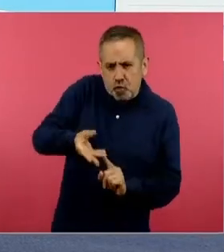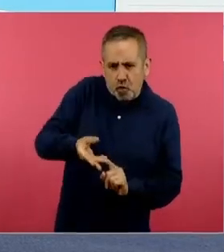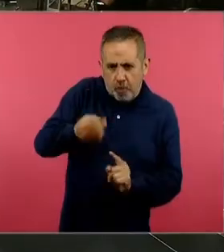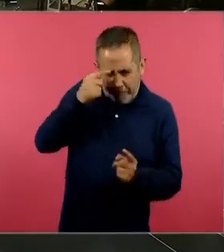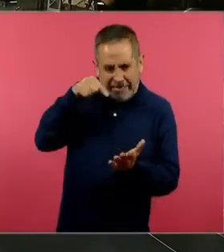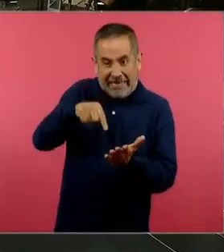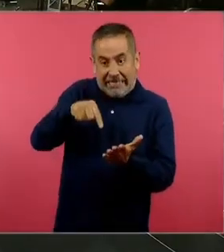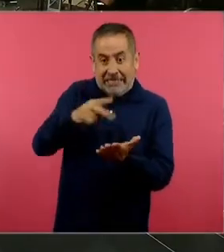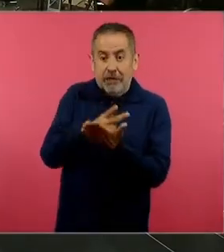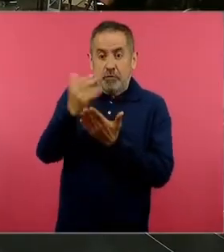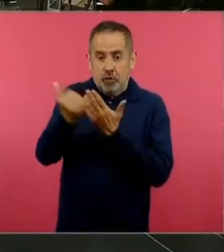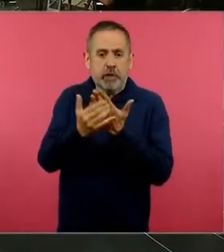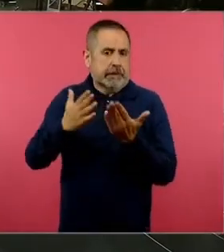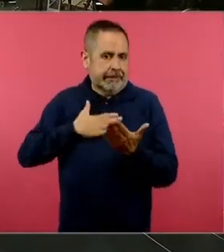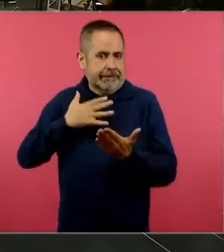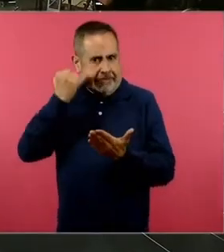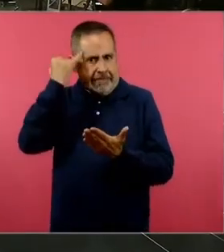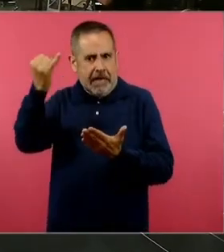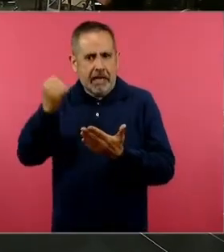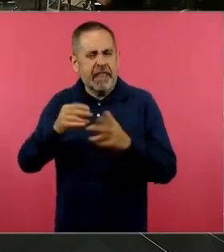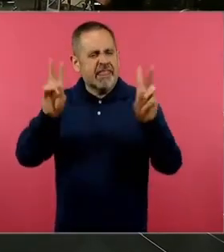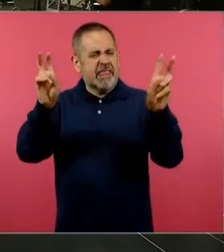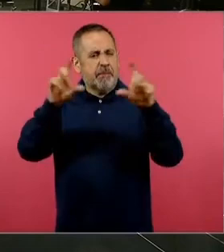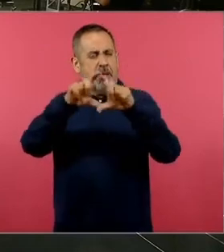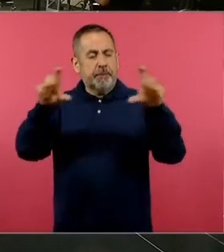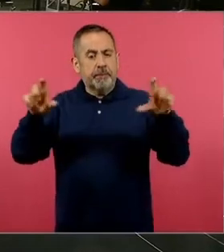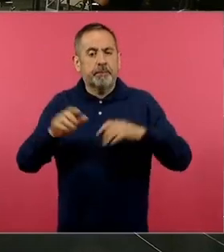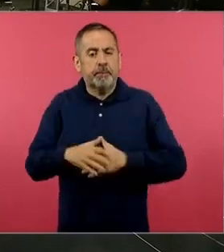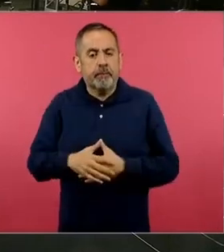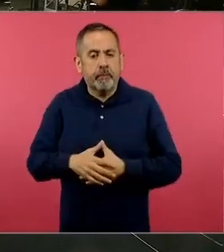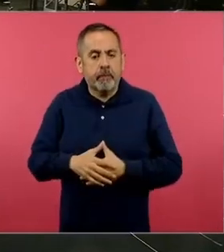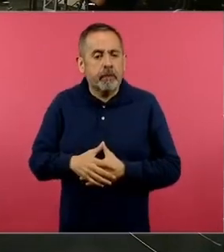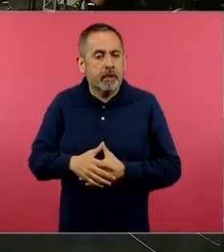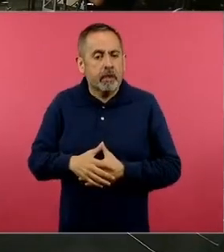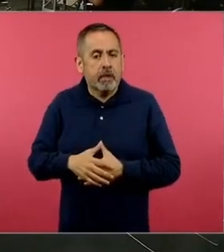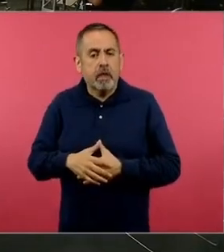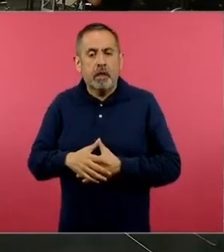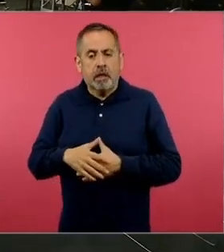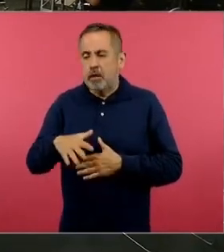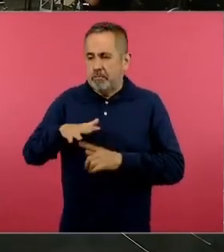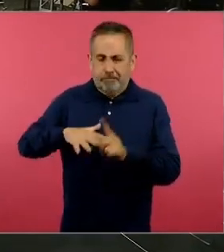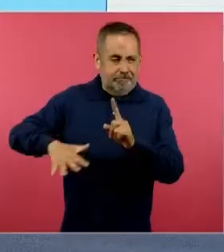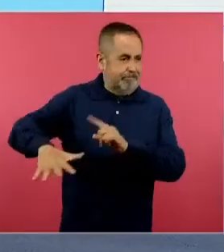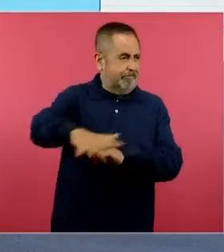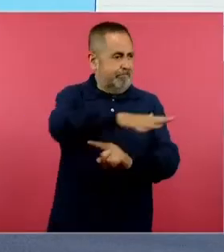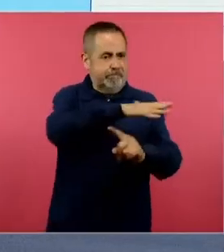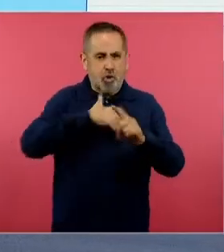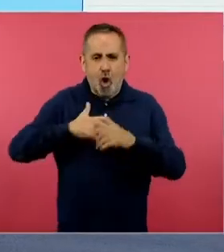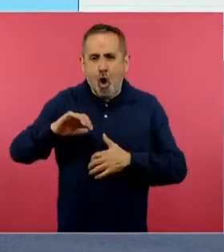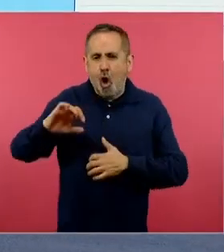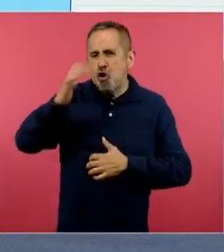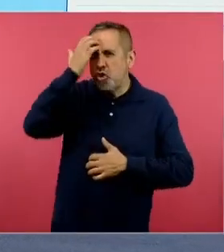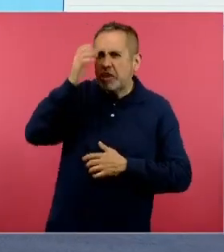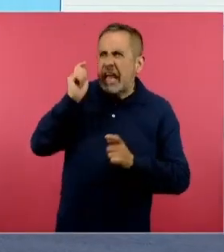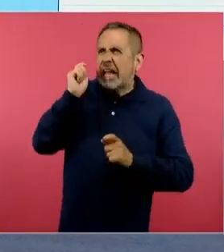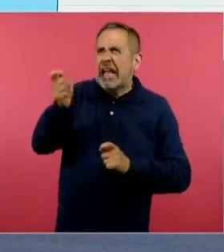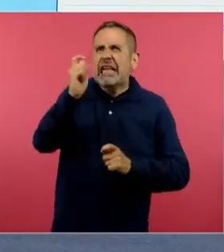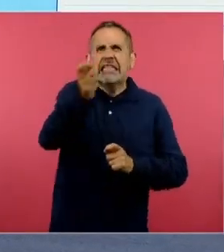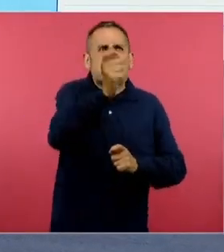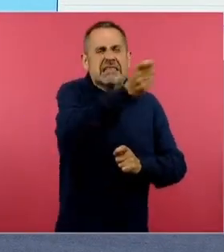este proyecto. Es titulado Un Recorrido por Nuestro Espacio Vital, aplicado a